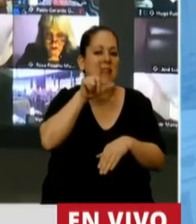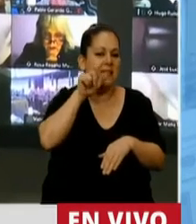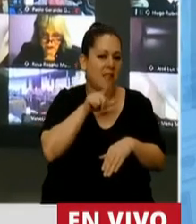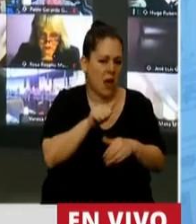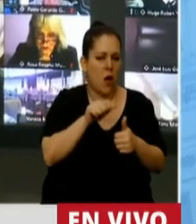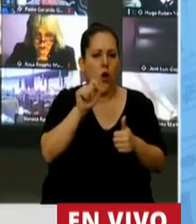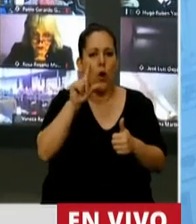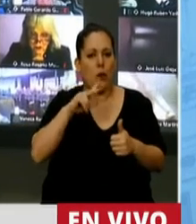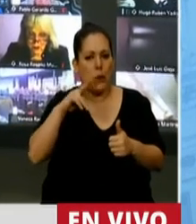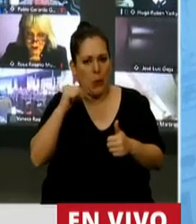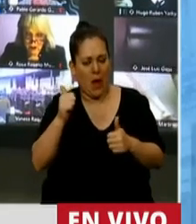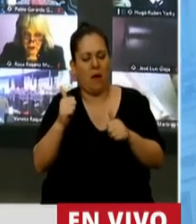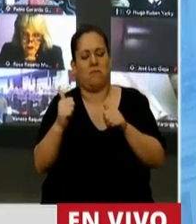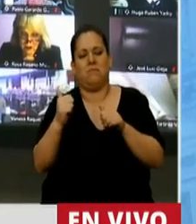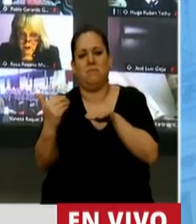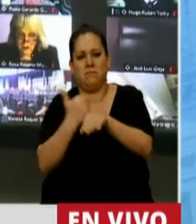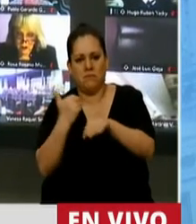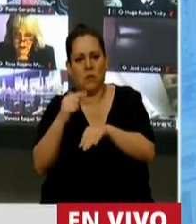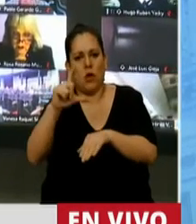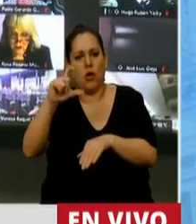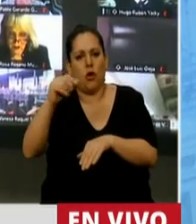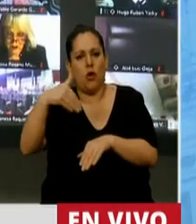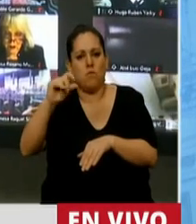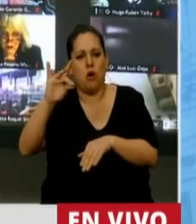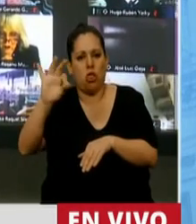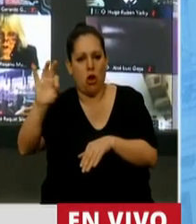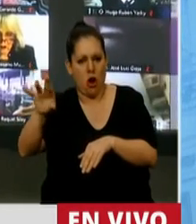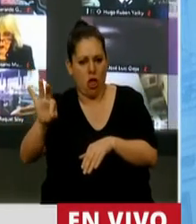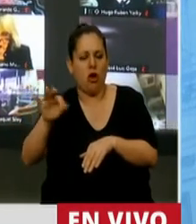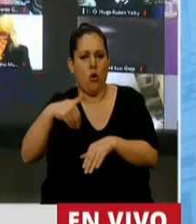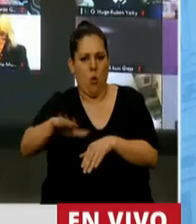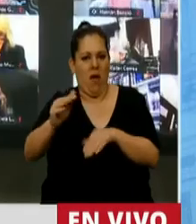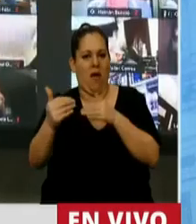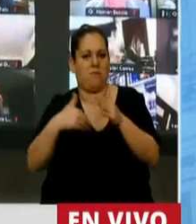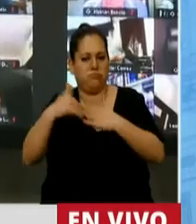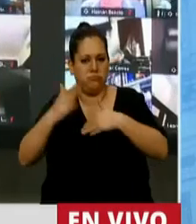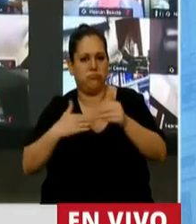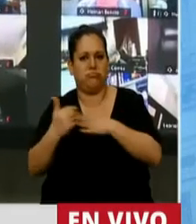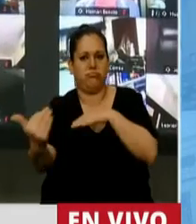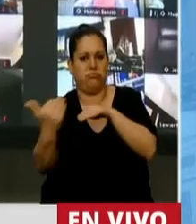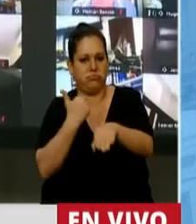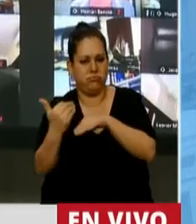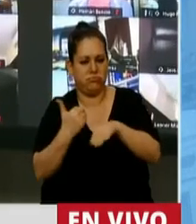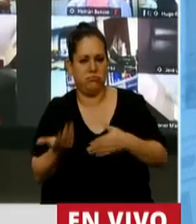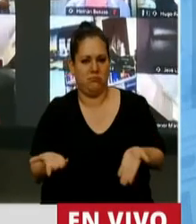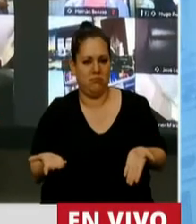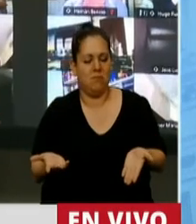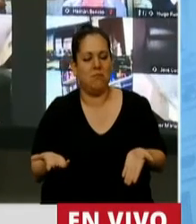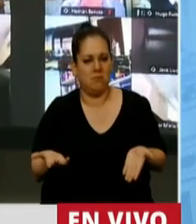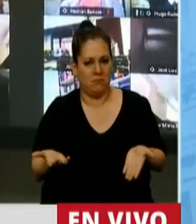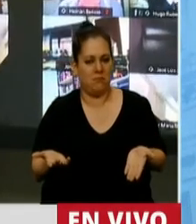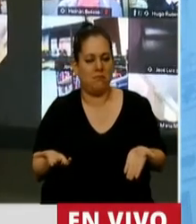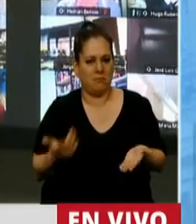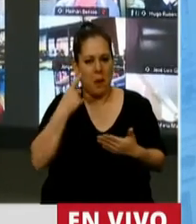que felizmente vamos a poder comenzar la obra, vamos a poder cumplir con esa palabra empeñada. Mire,